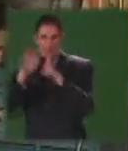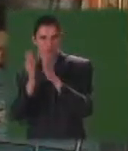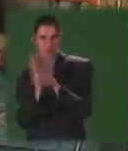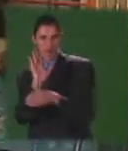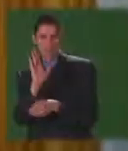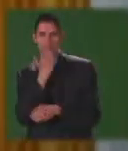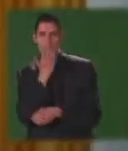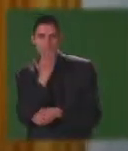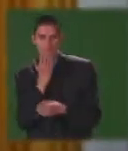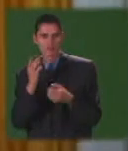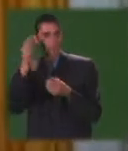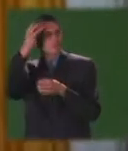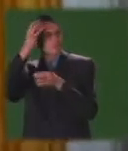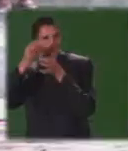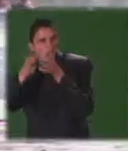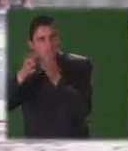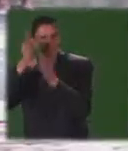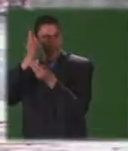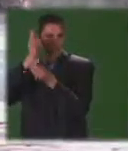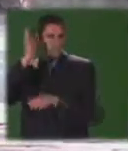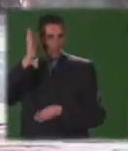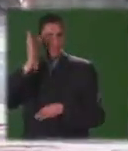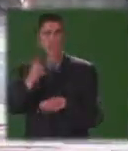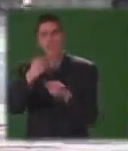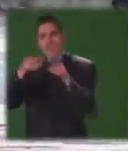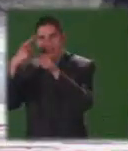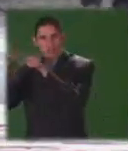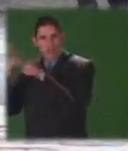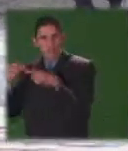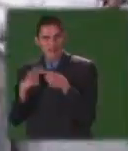indígenas, creencias religiosas y modos de vida.